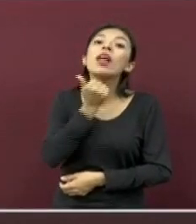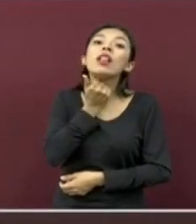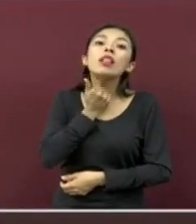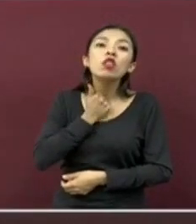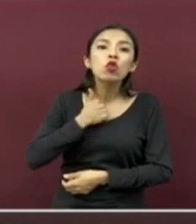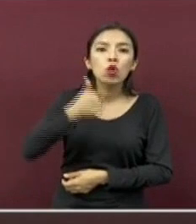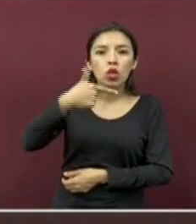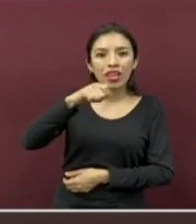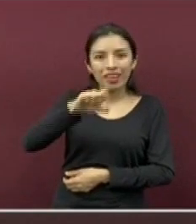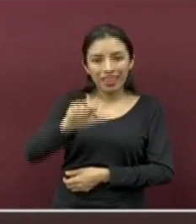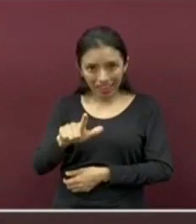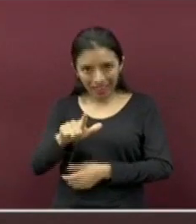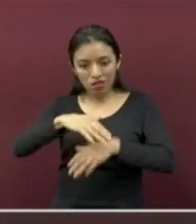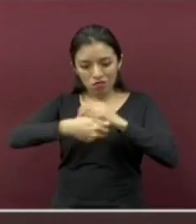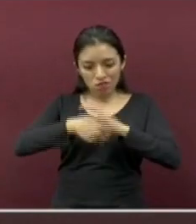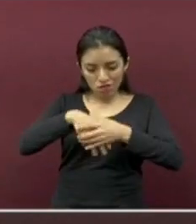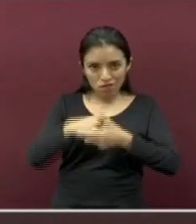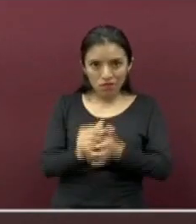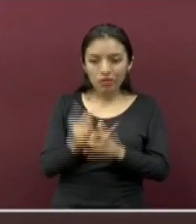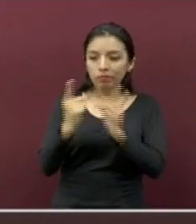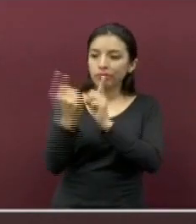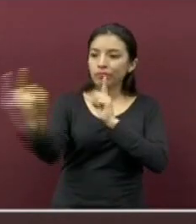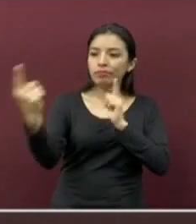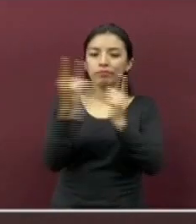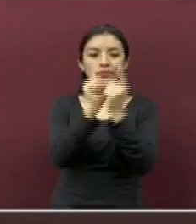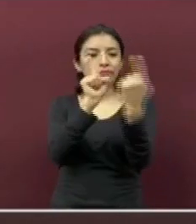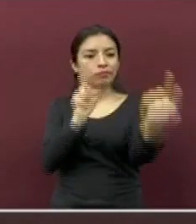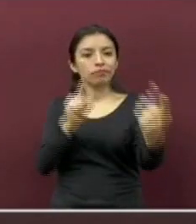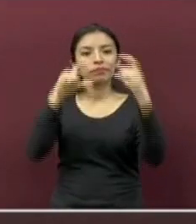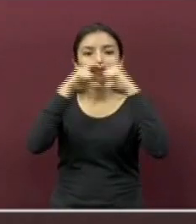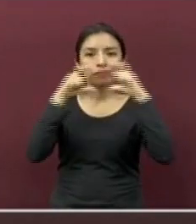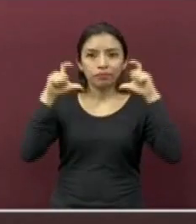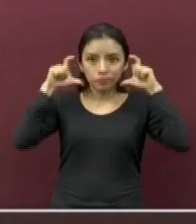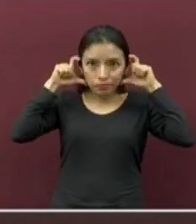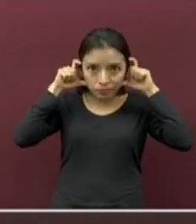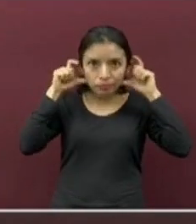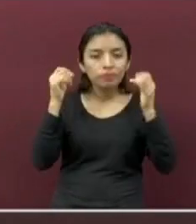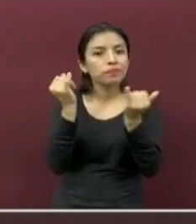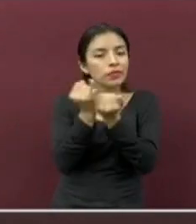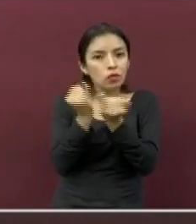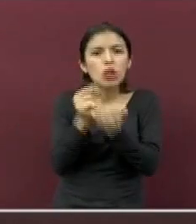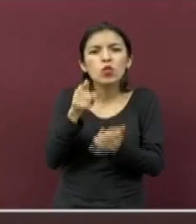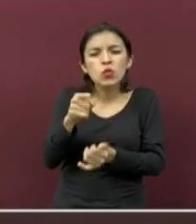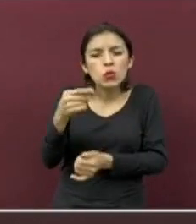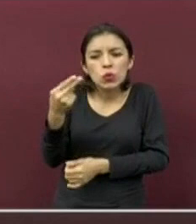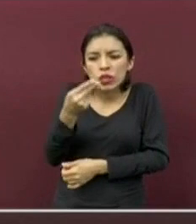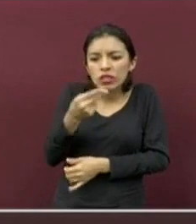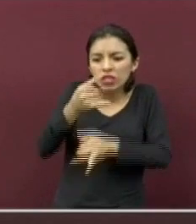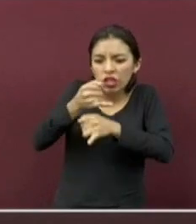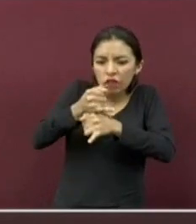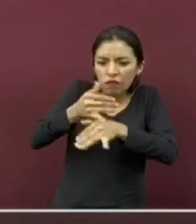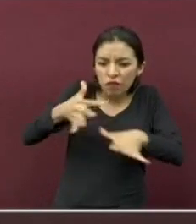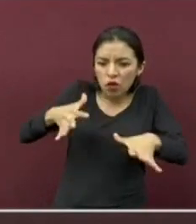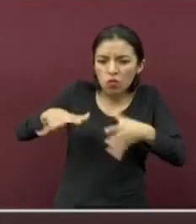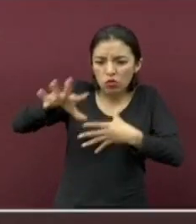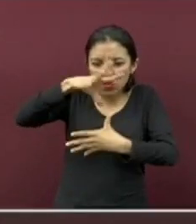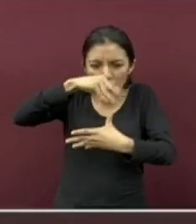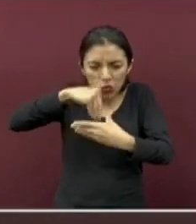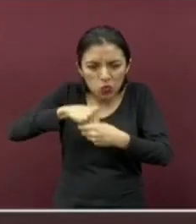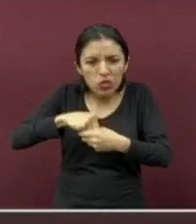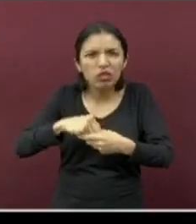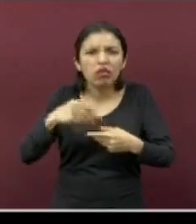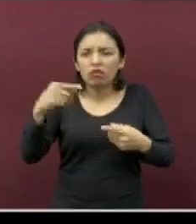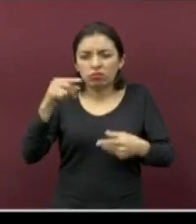distancia y el uso correcto del cubrebocas. Si requiere más información sobre este u